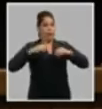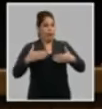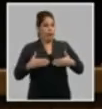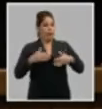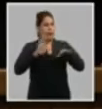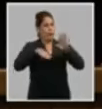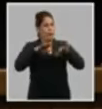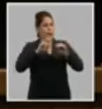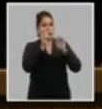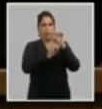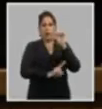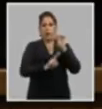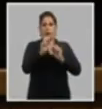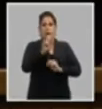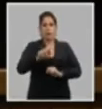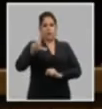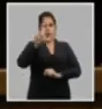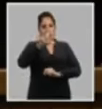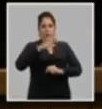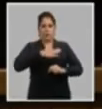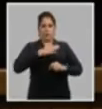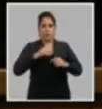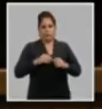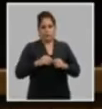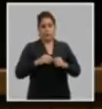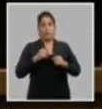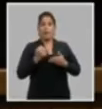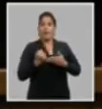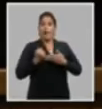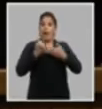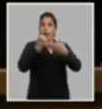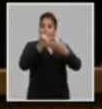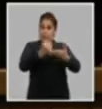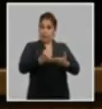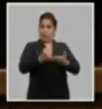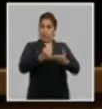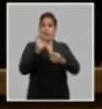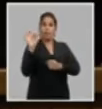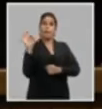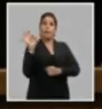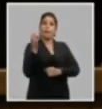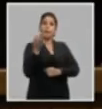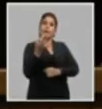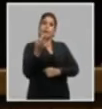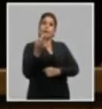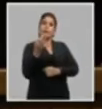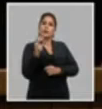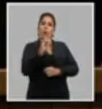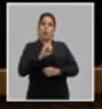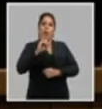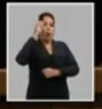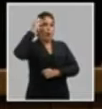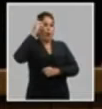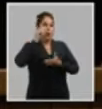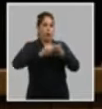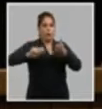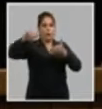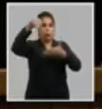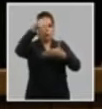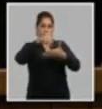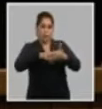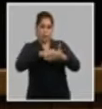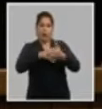acorde a los valores del socialismo contribuir al perfeccionamiento de los órganos del poder popular